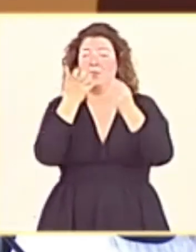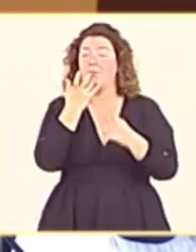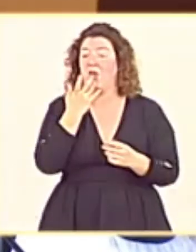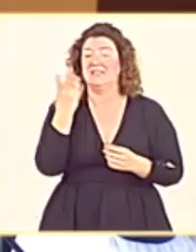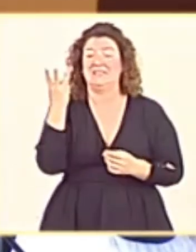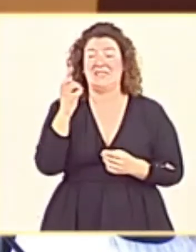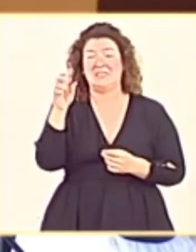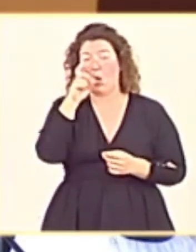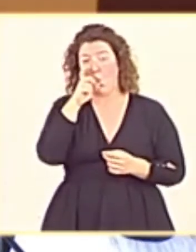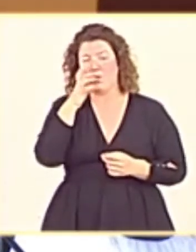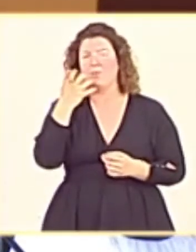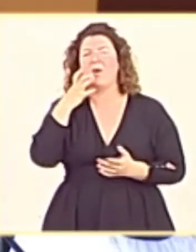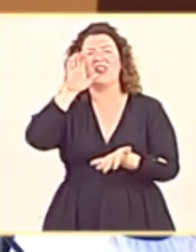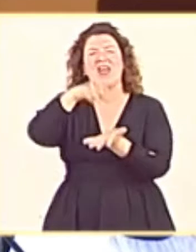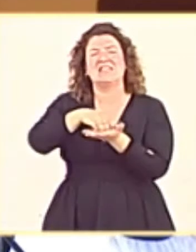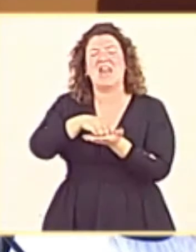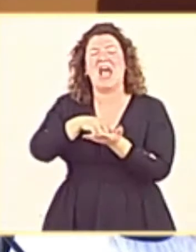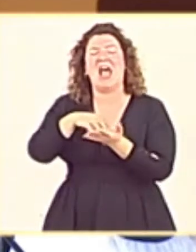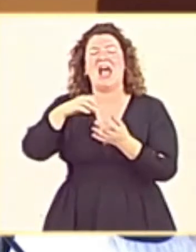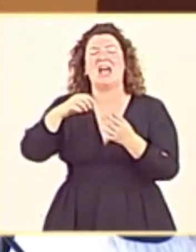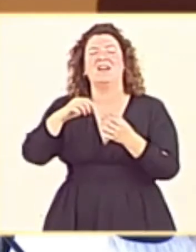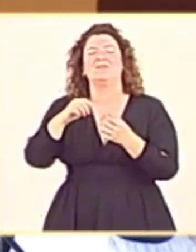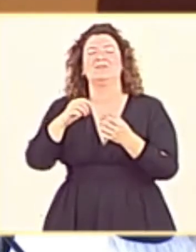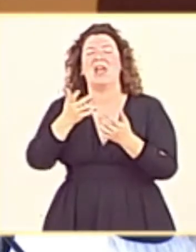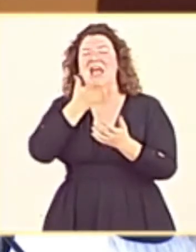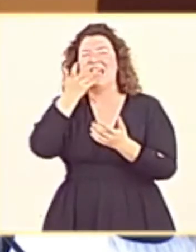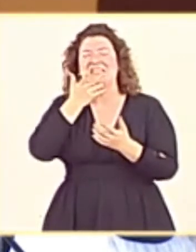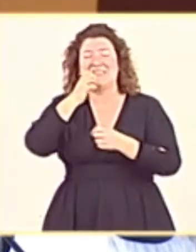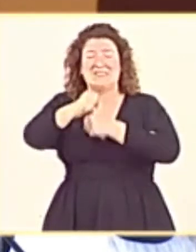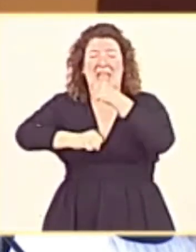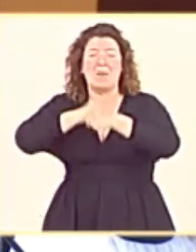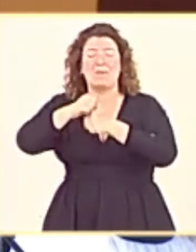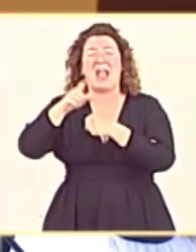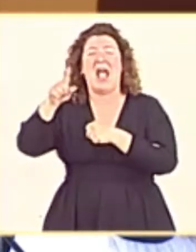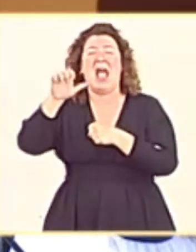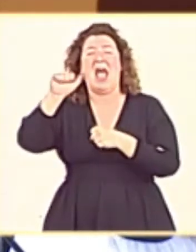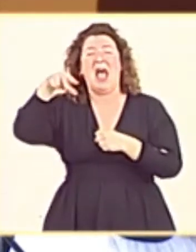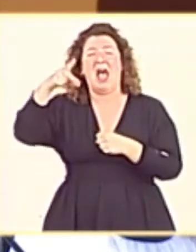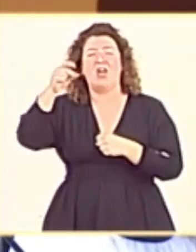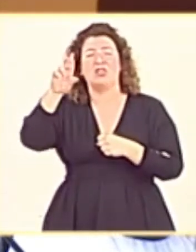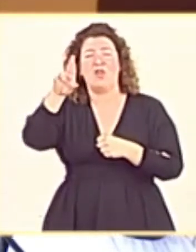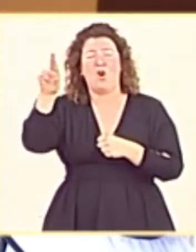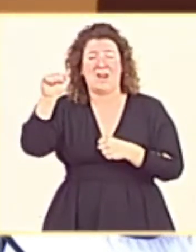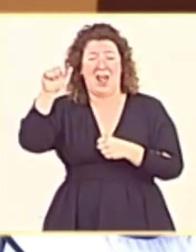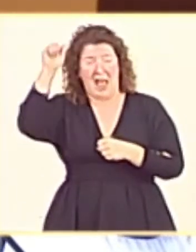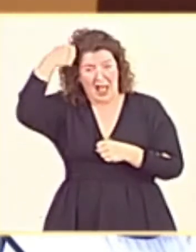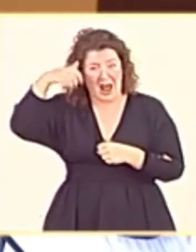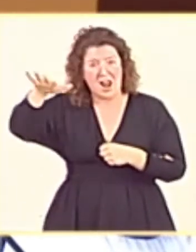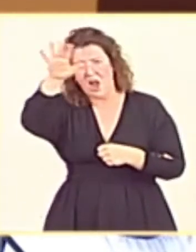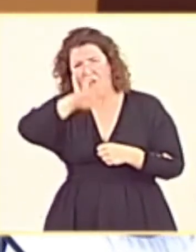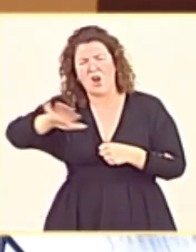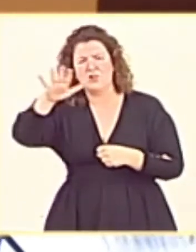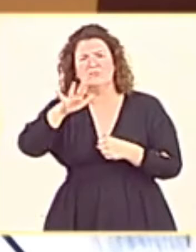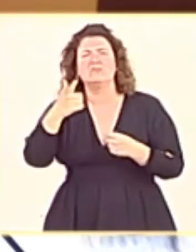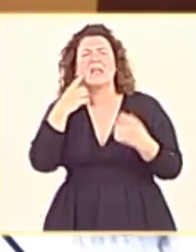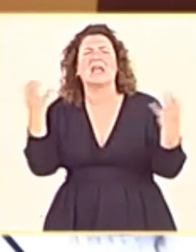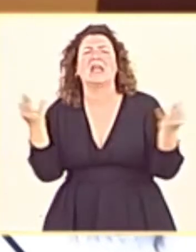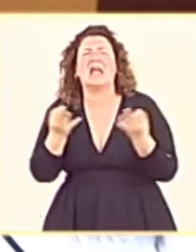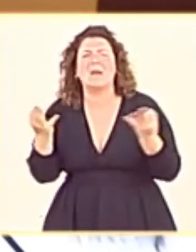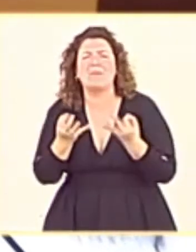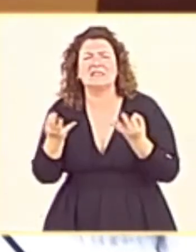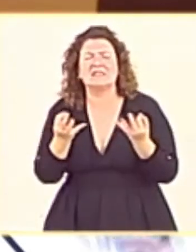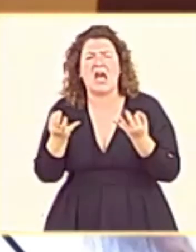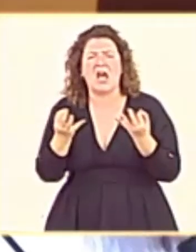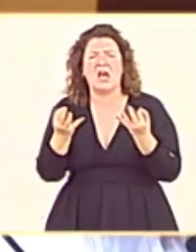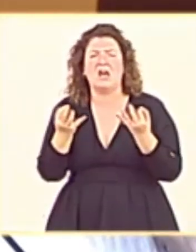años que cerró la central térmica de Andorra. Piensen llevar a esa comarca algo en esa desconcentración, porque realmente lo necesitan.